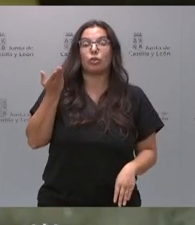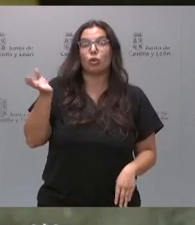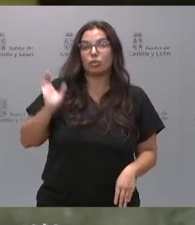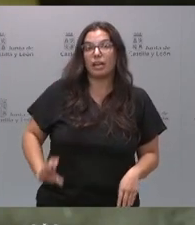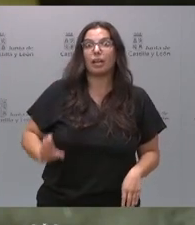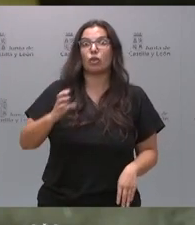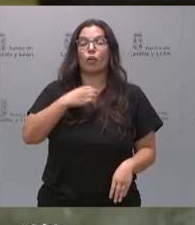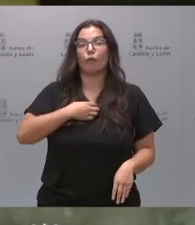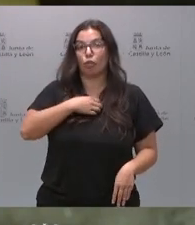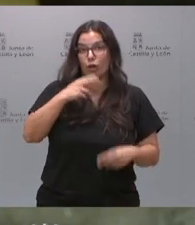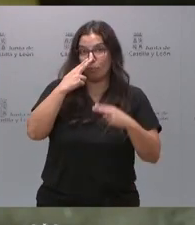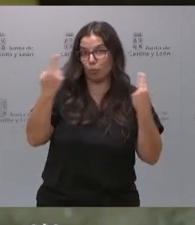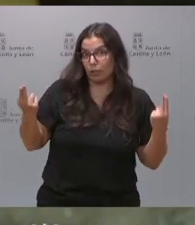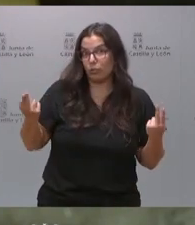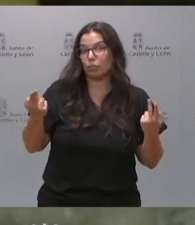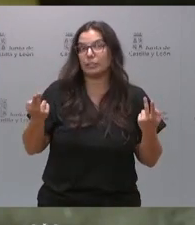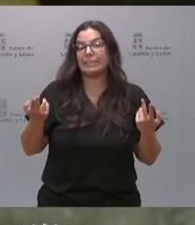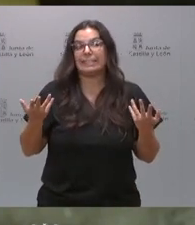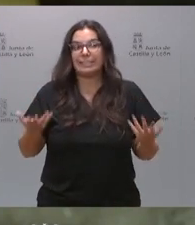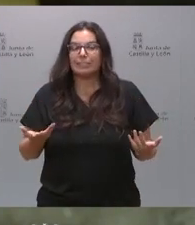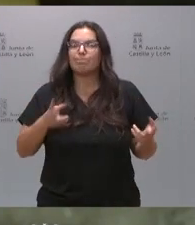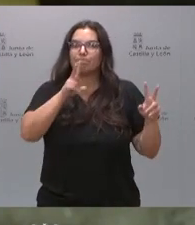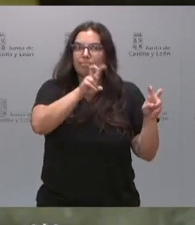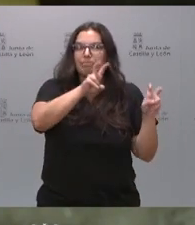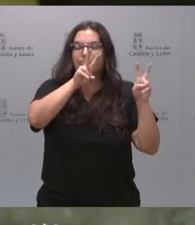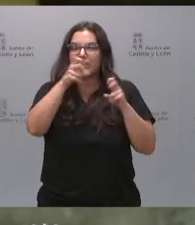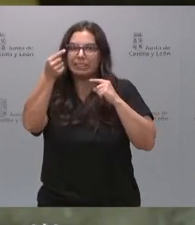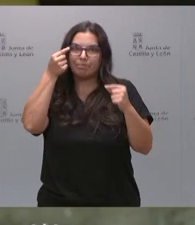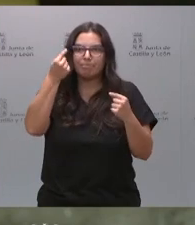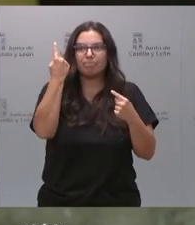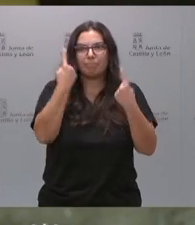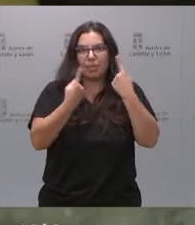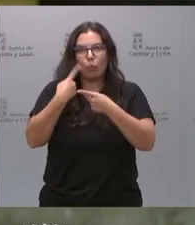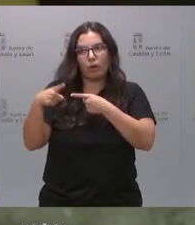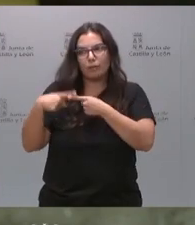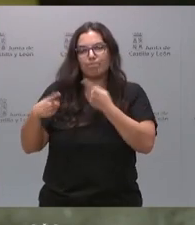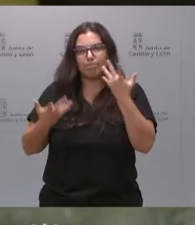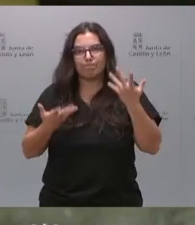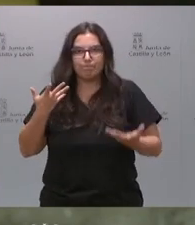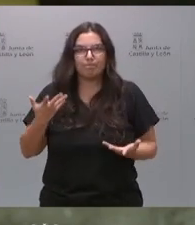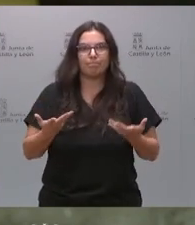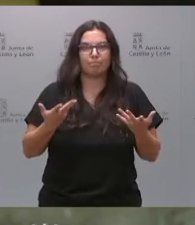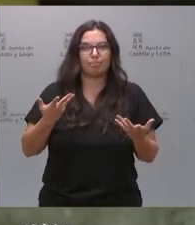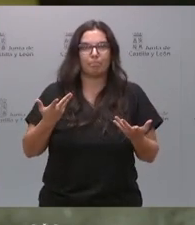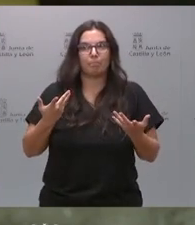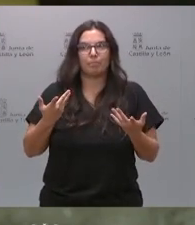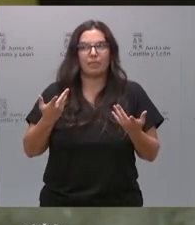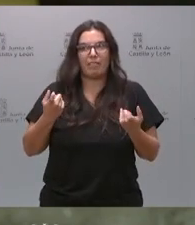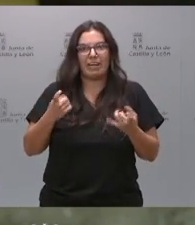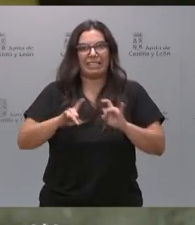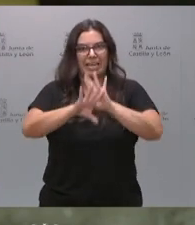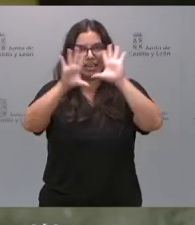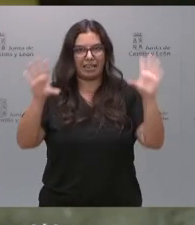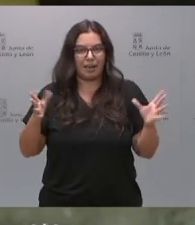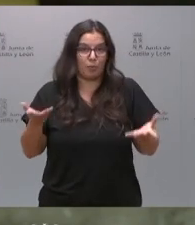públicos. Y, bueno, son algunas de las cuestiones que quedan por definir. ¿Cuál